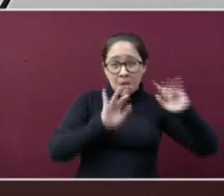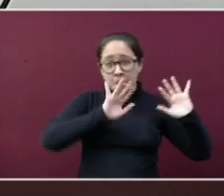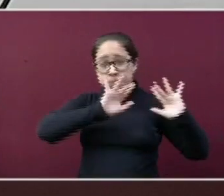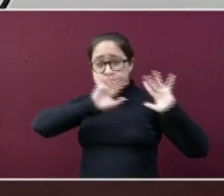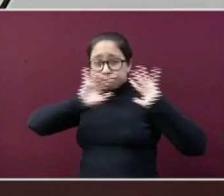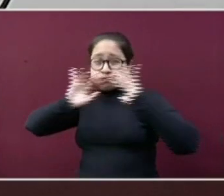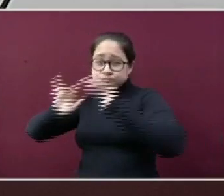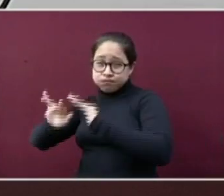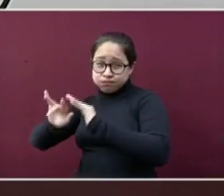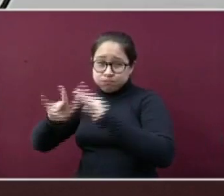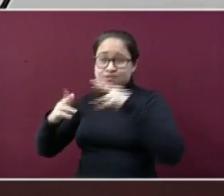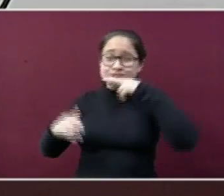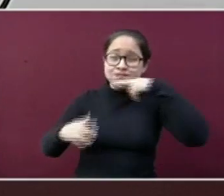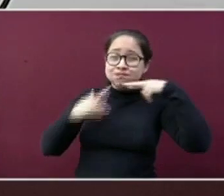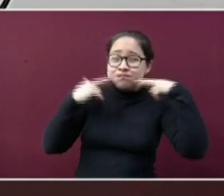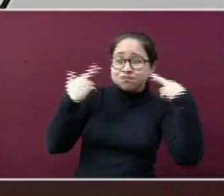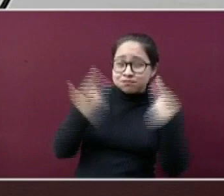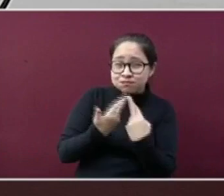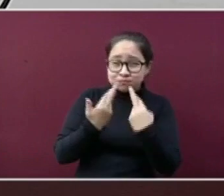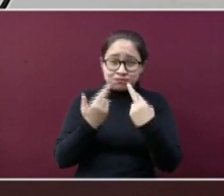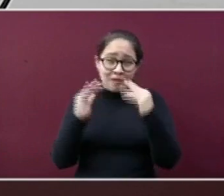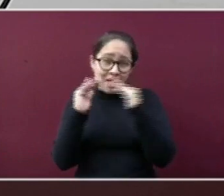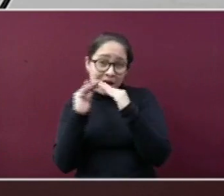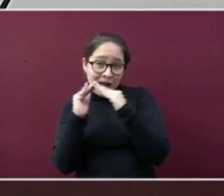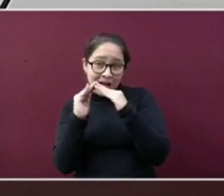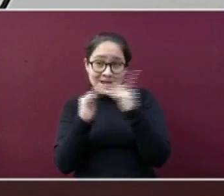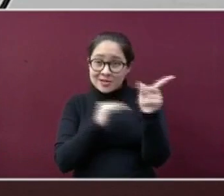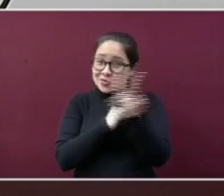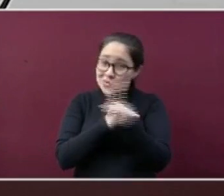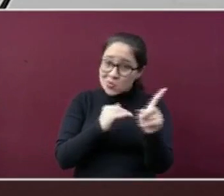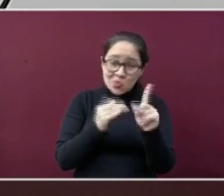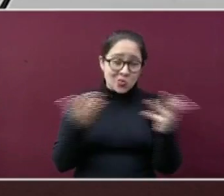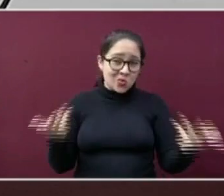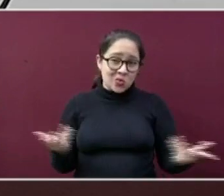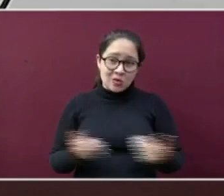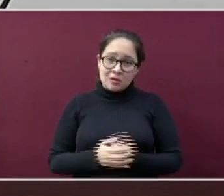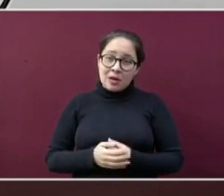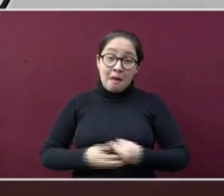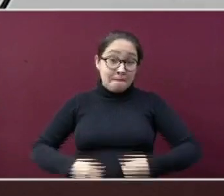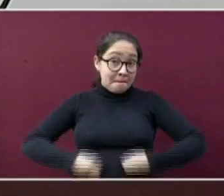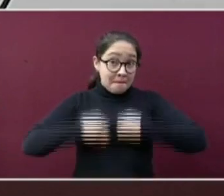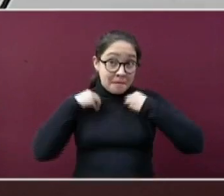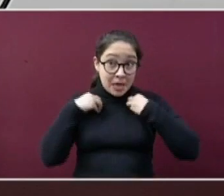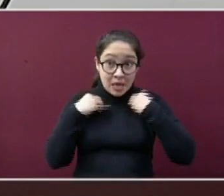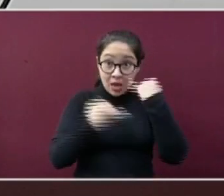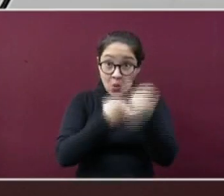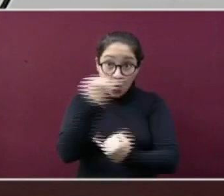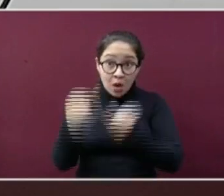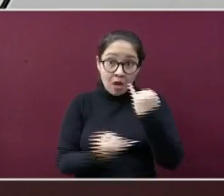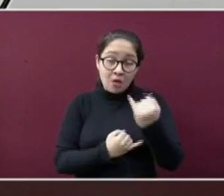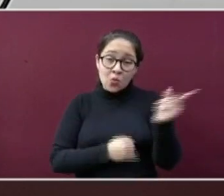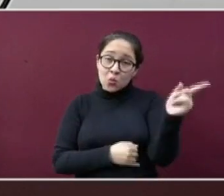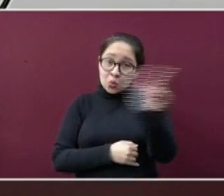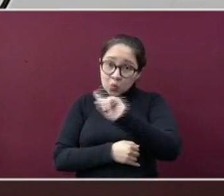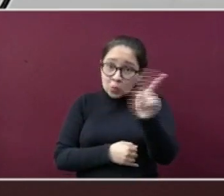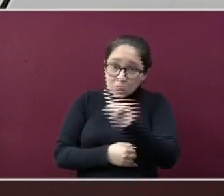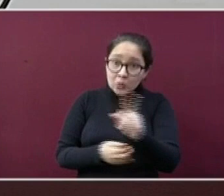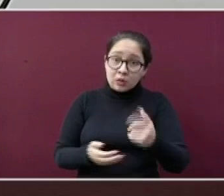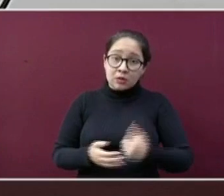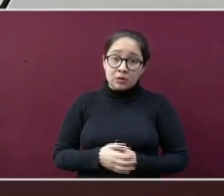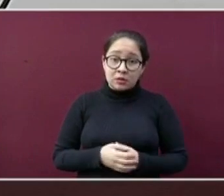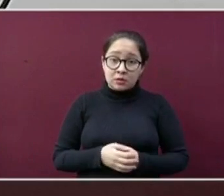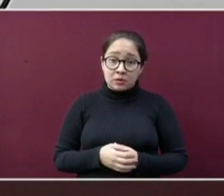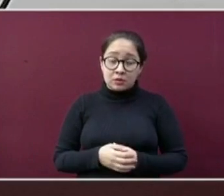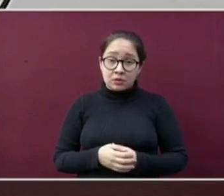aunque sean las fiestas privadas. La vida no es un juego. Si no